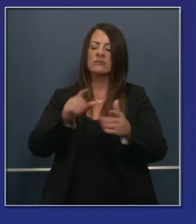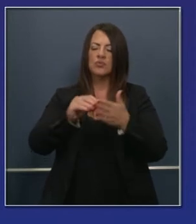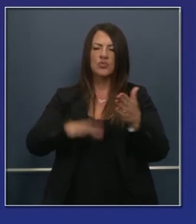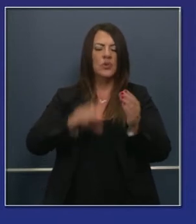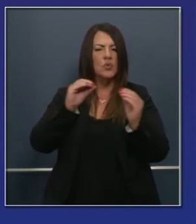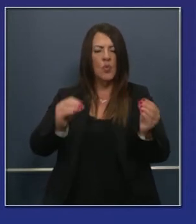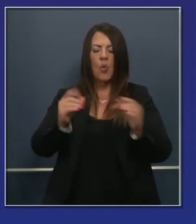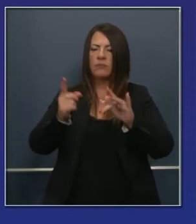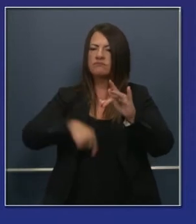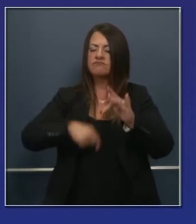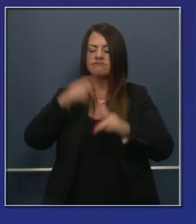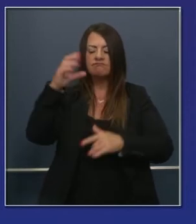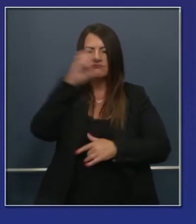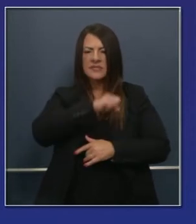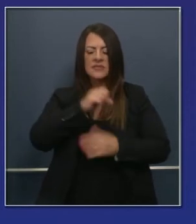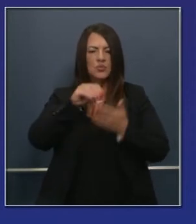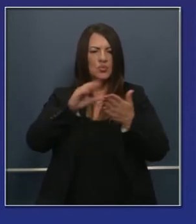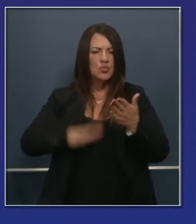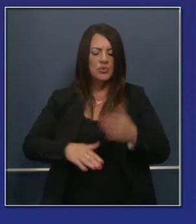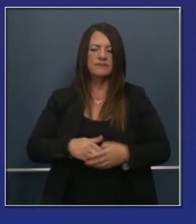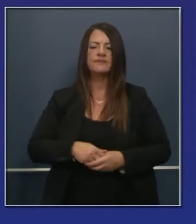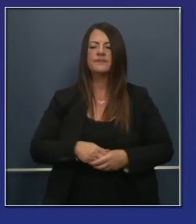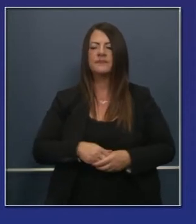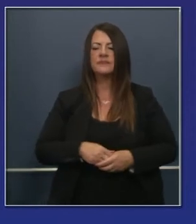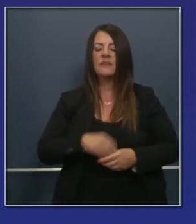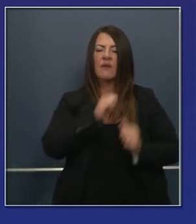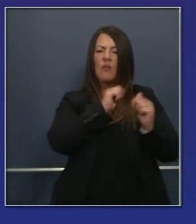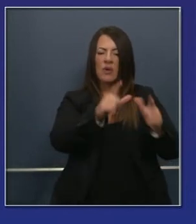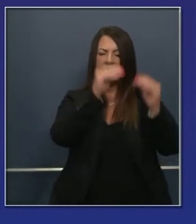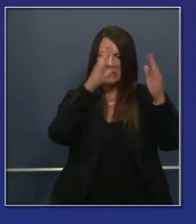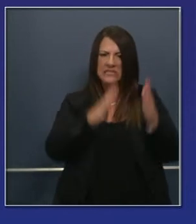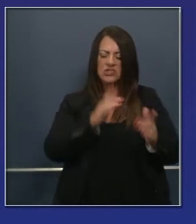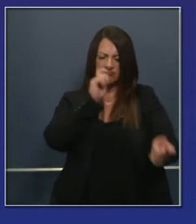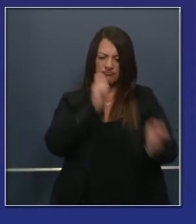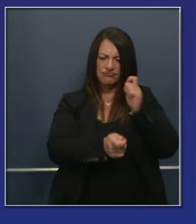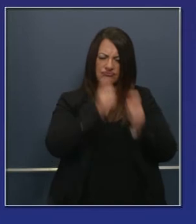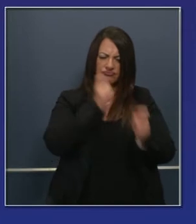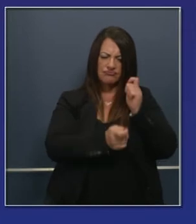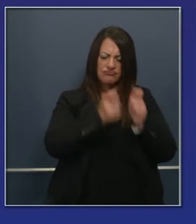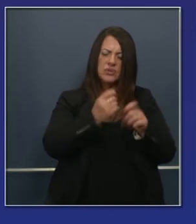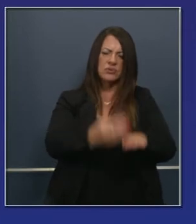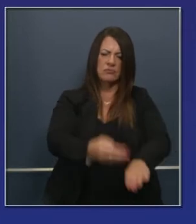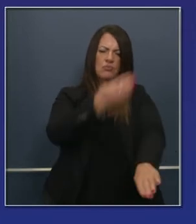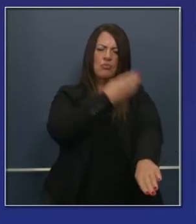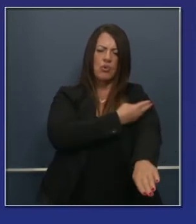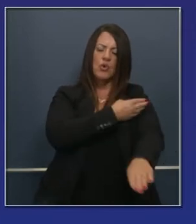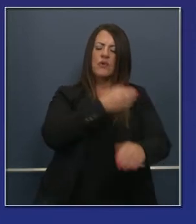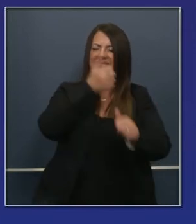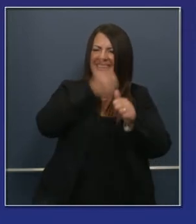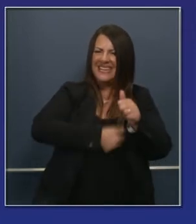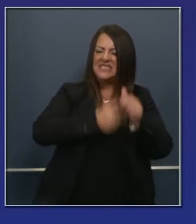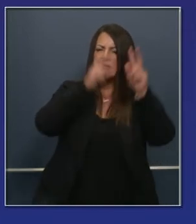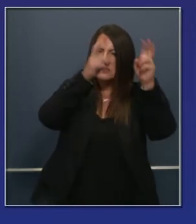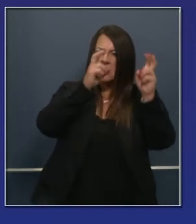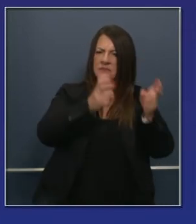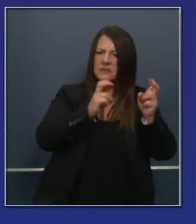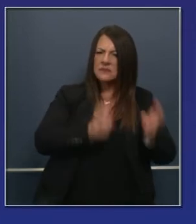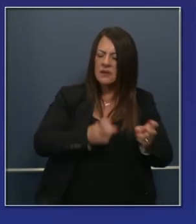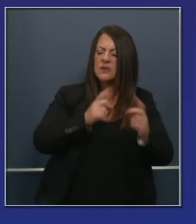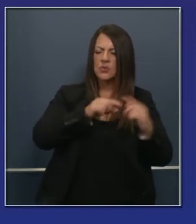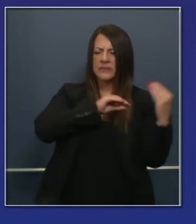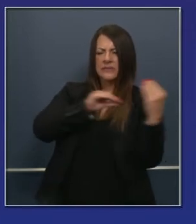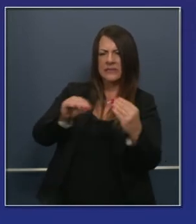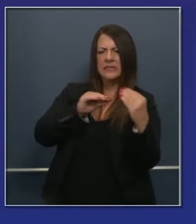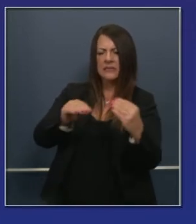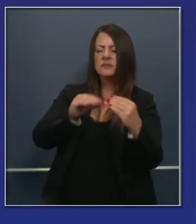El distrito ha reactualizado todo el currículo, todas las asignaturas para utilizar la tecnología